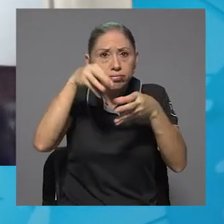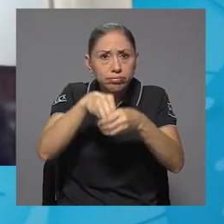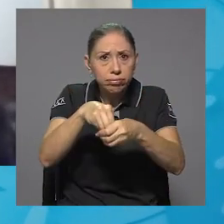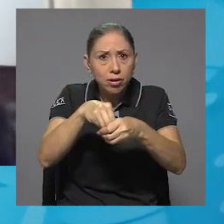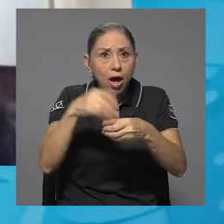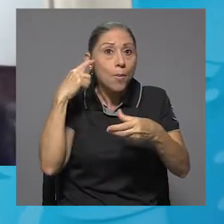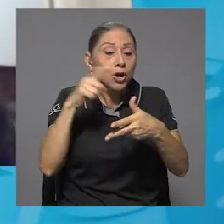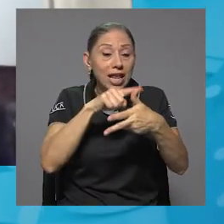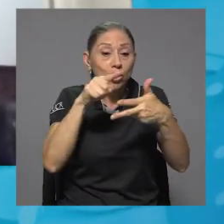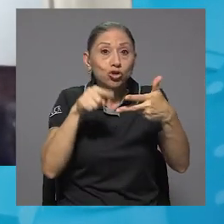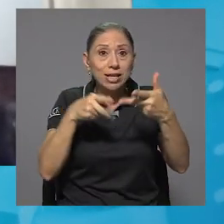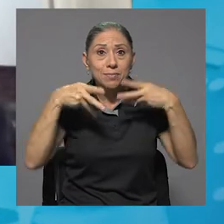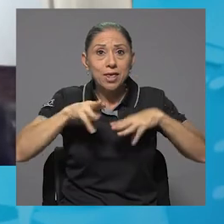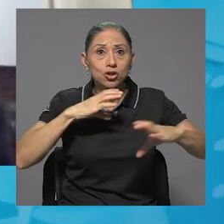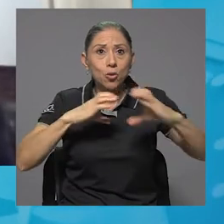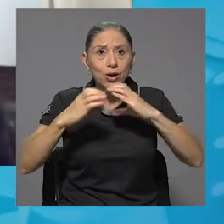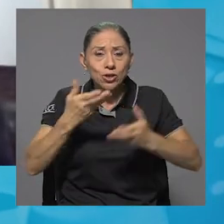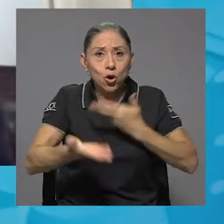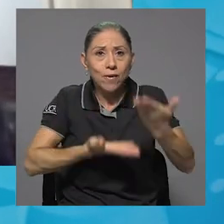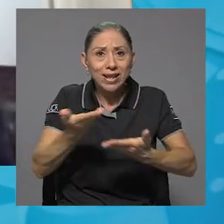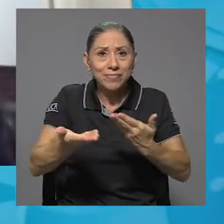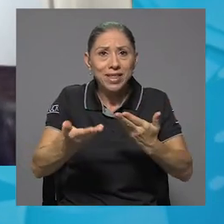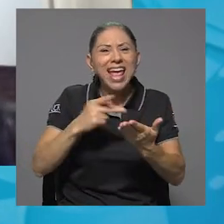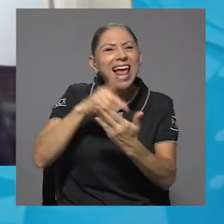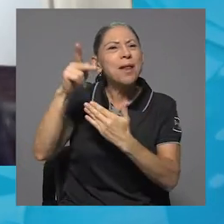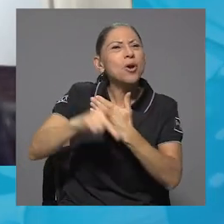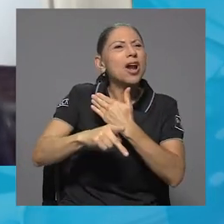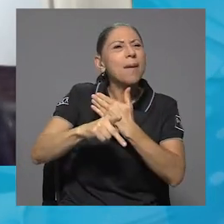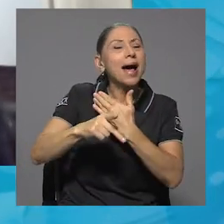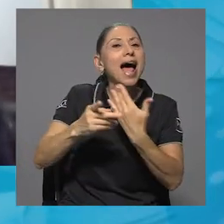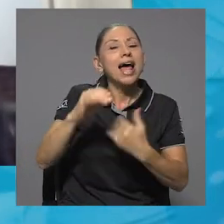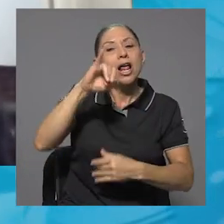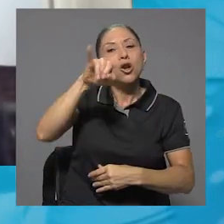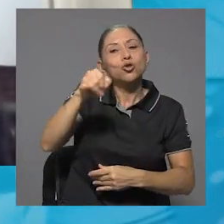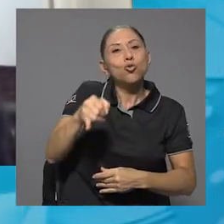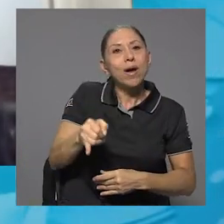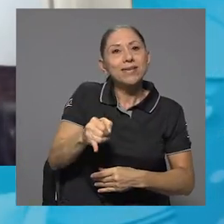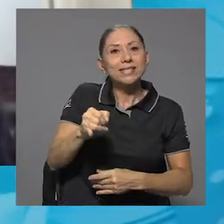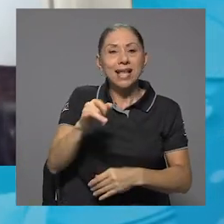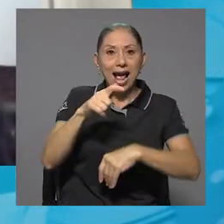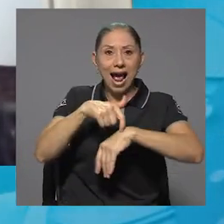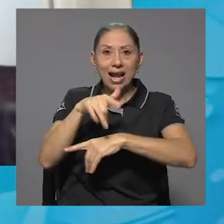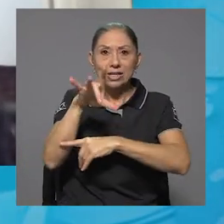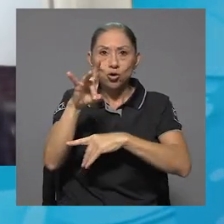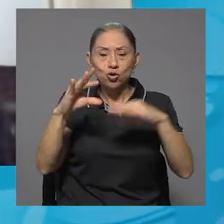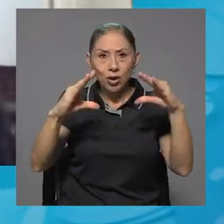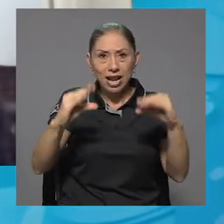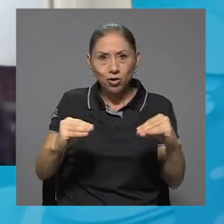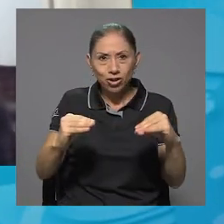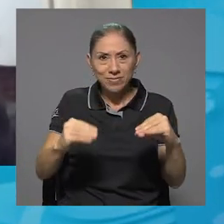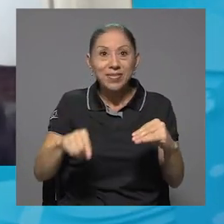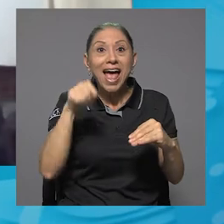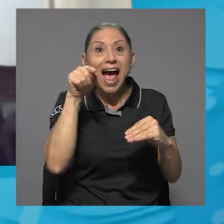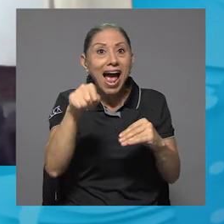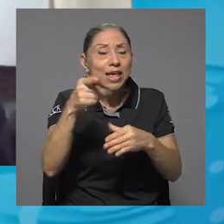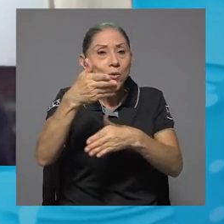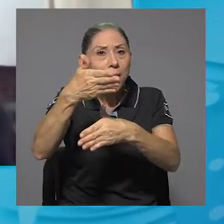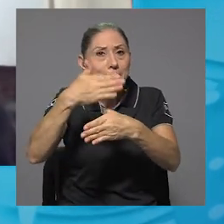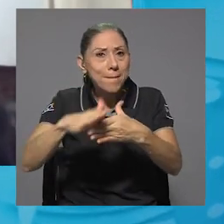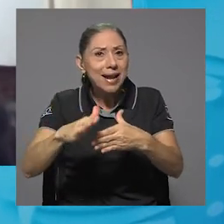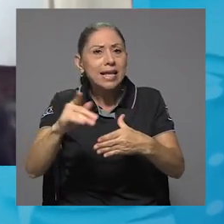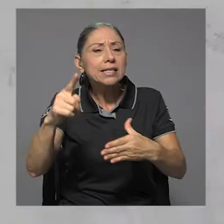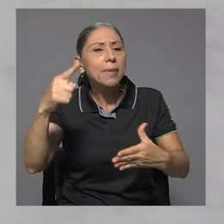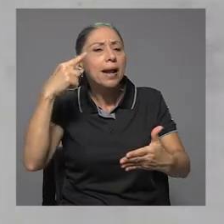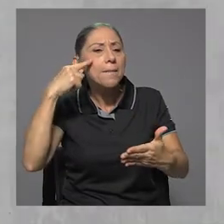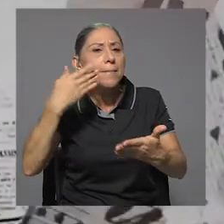colaborando. El programa se va a transmitir los jueves a las 8 de la noche y en ese programa va haber un segmento que va a ser justamente una